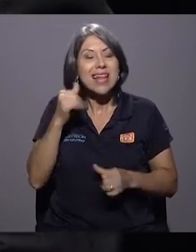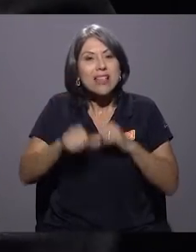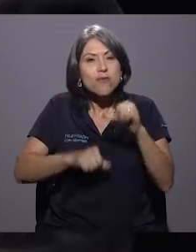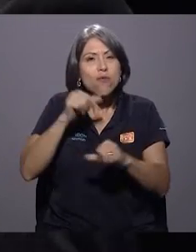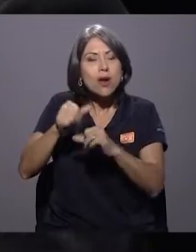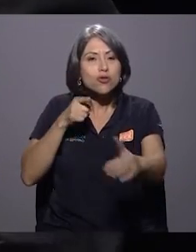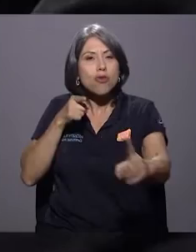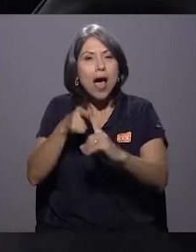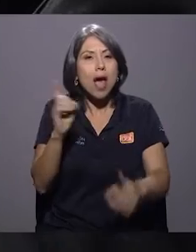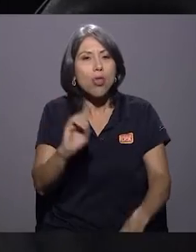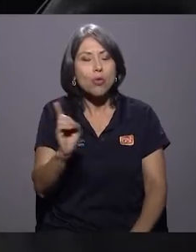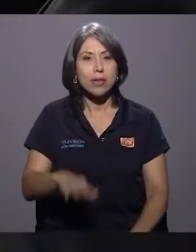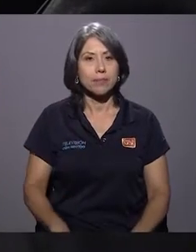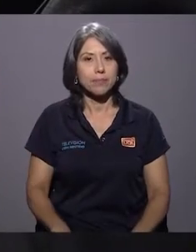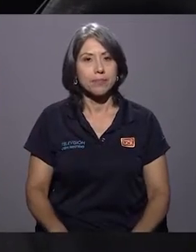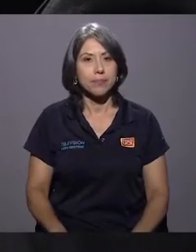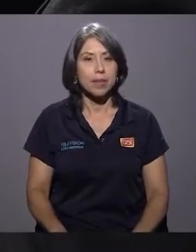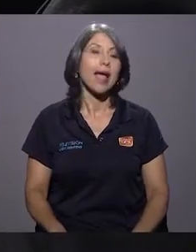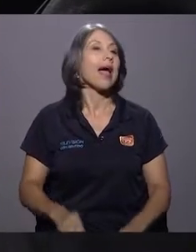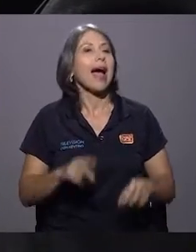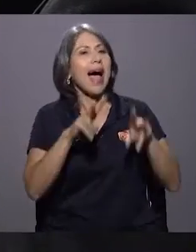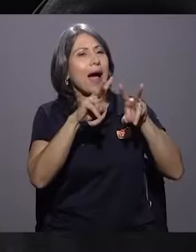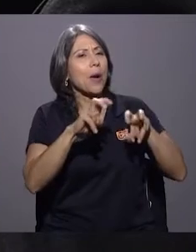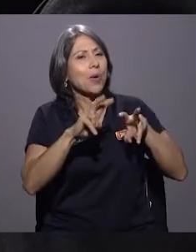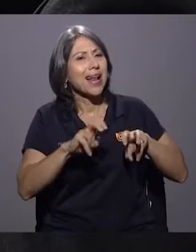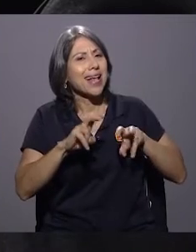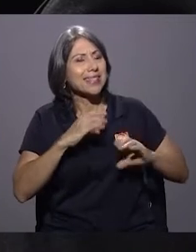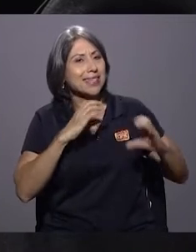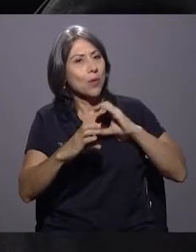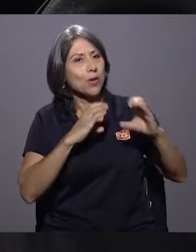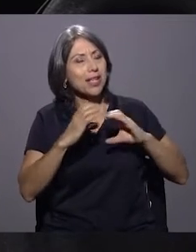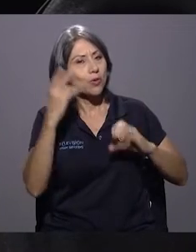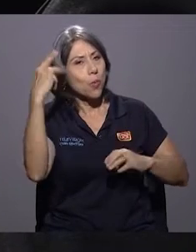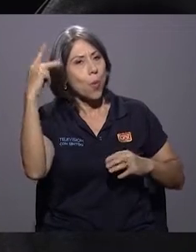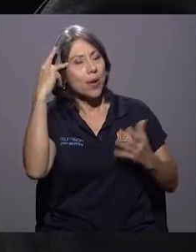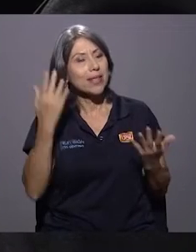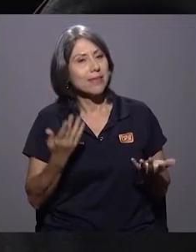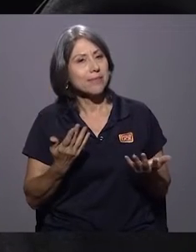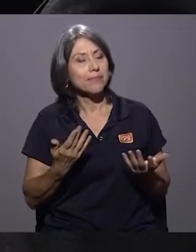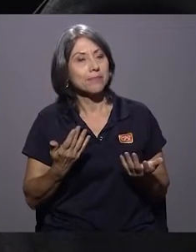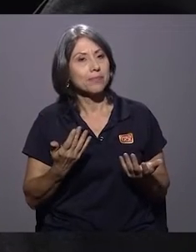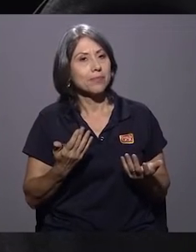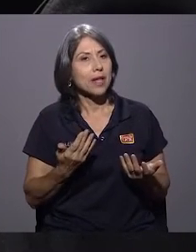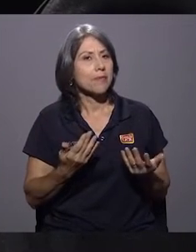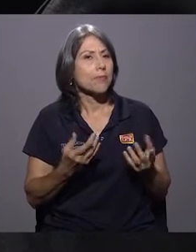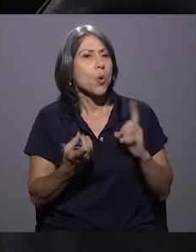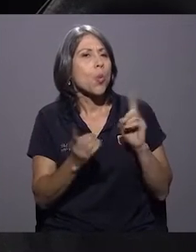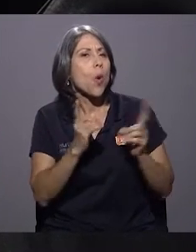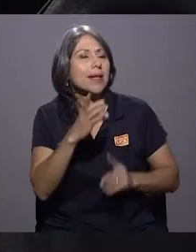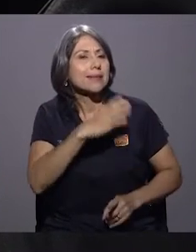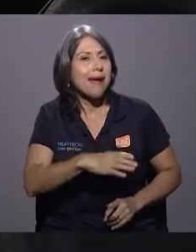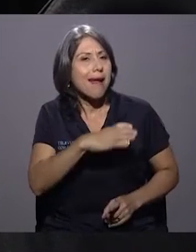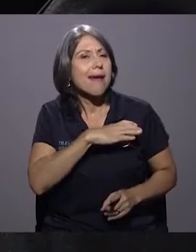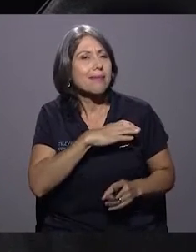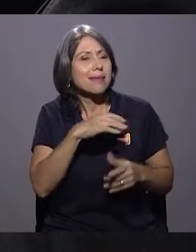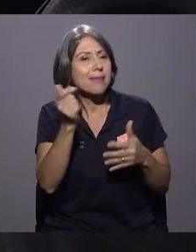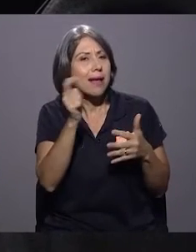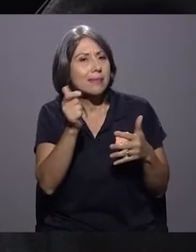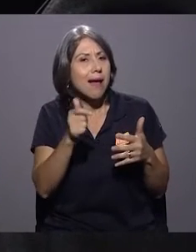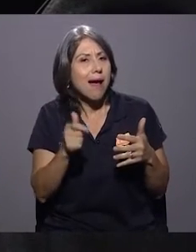esfuerzos de la municipalidad. Hagamos un análisis casi de comunicación política, que tiene que ver mucho con qué características se pueden